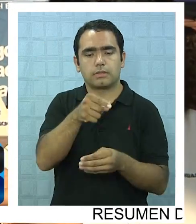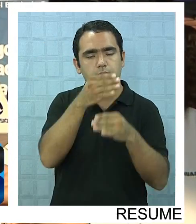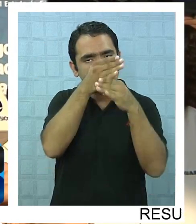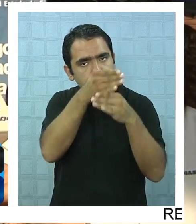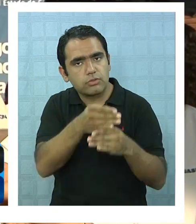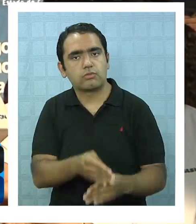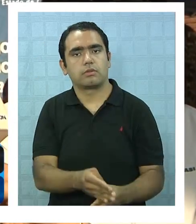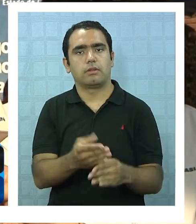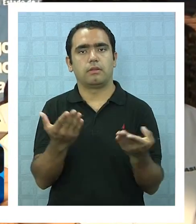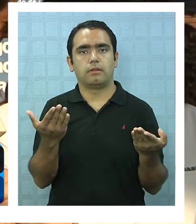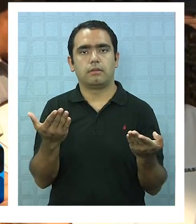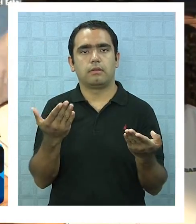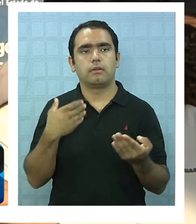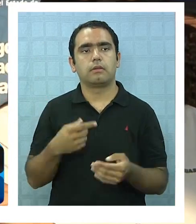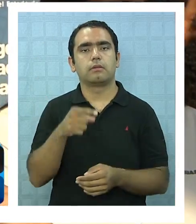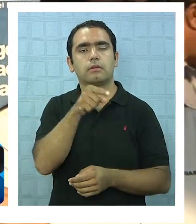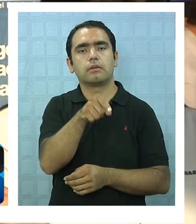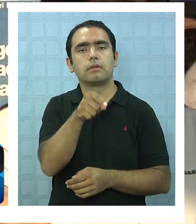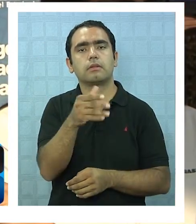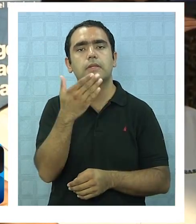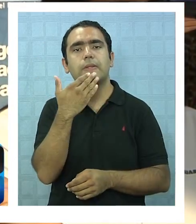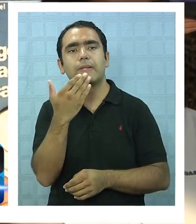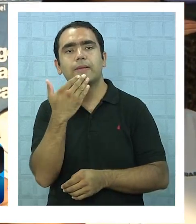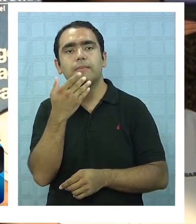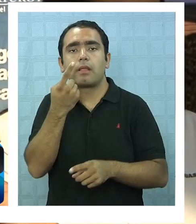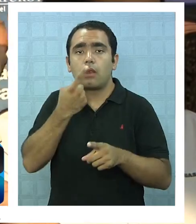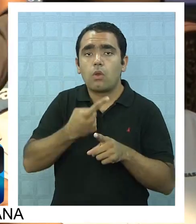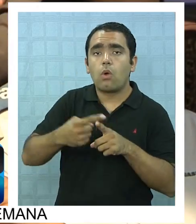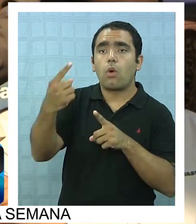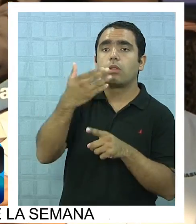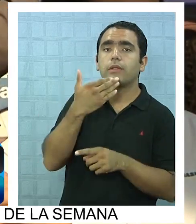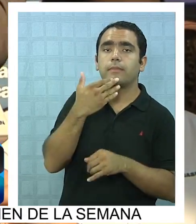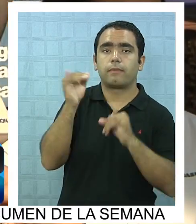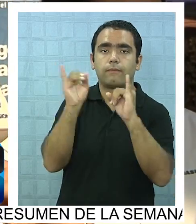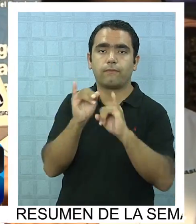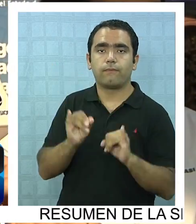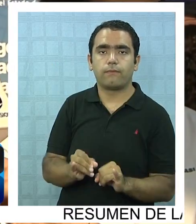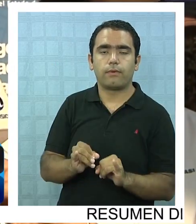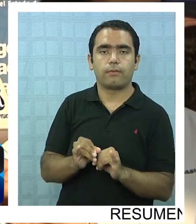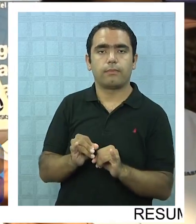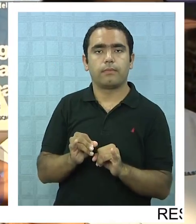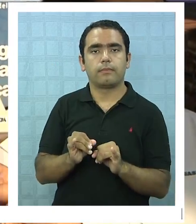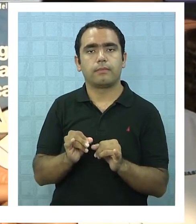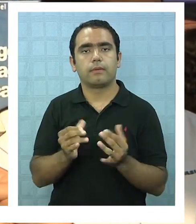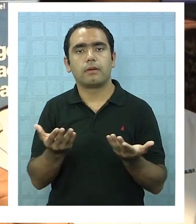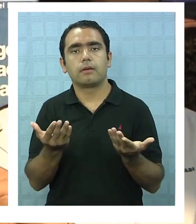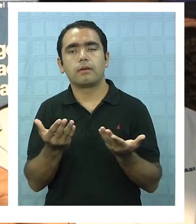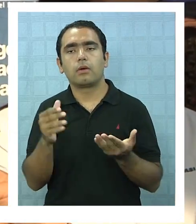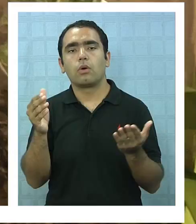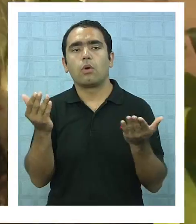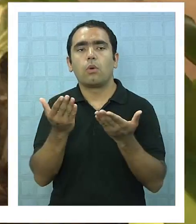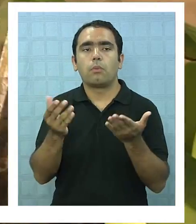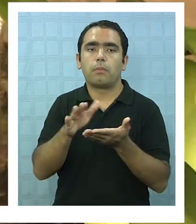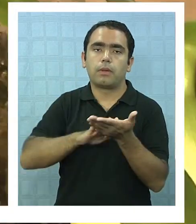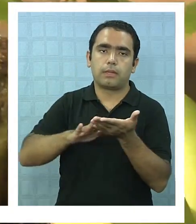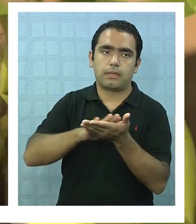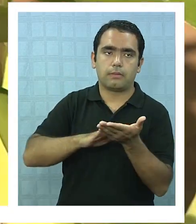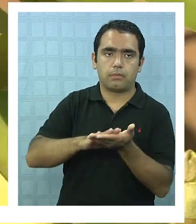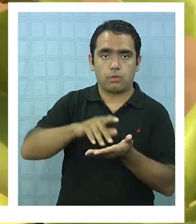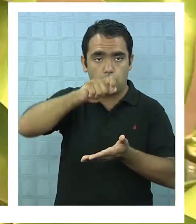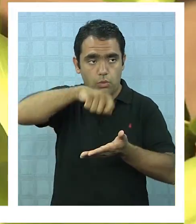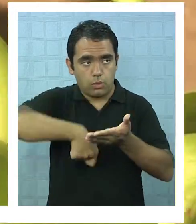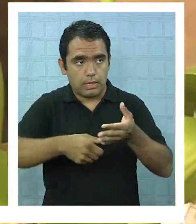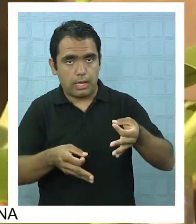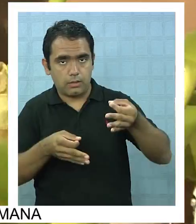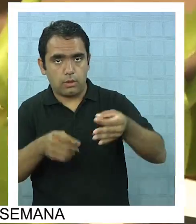sustentabilidad, así como también de otro instrumento como el contrato que tenemos con la